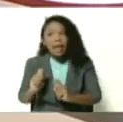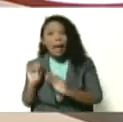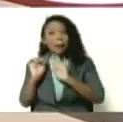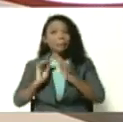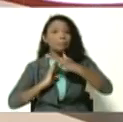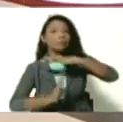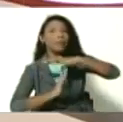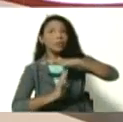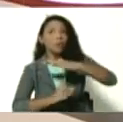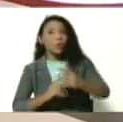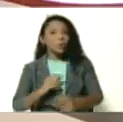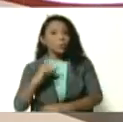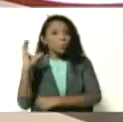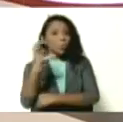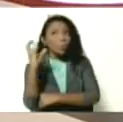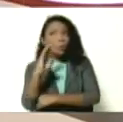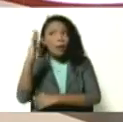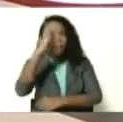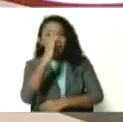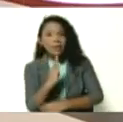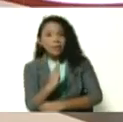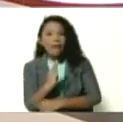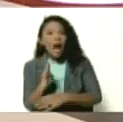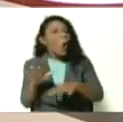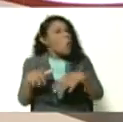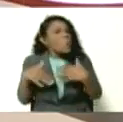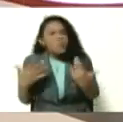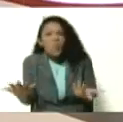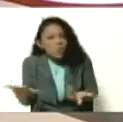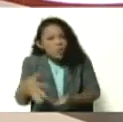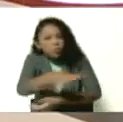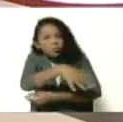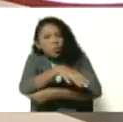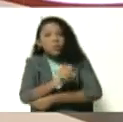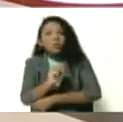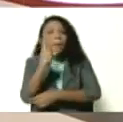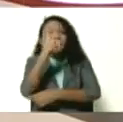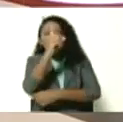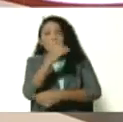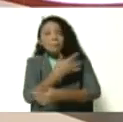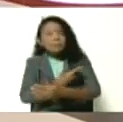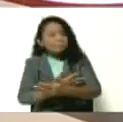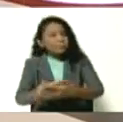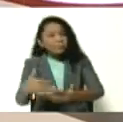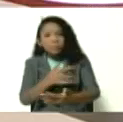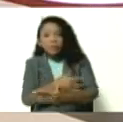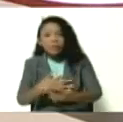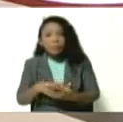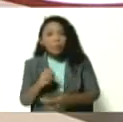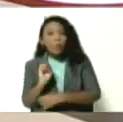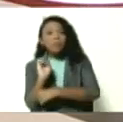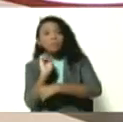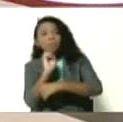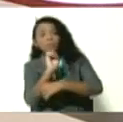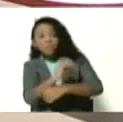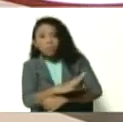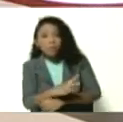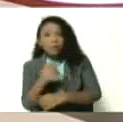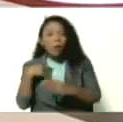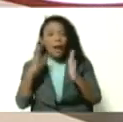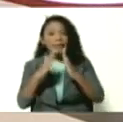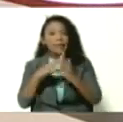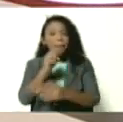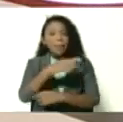venezolana en Colombia y Brasil que nadie sabe a dónde va a parar esos cientos de miles de millones enviados por la Casa Blanca y también por otras